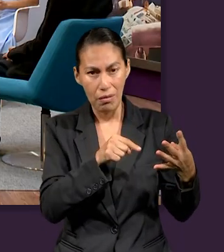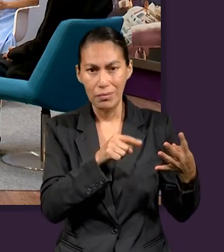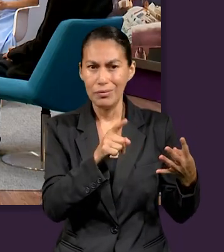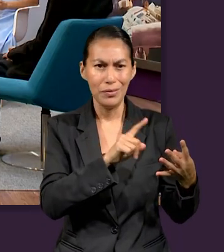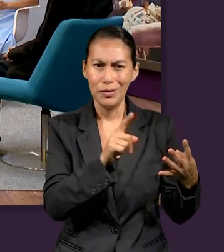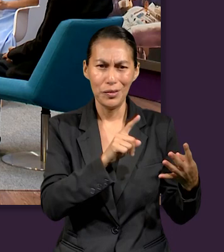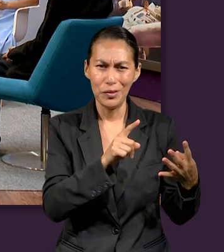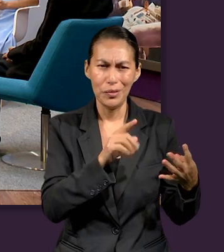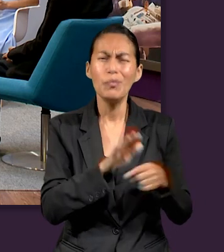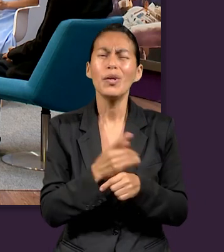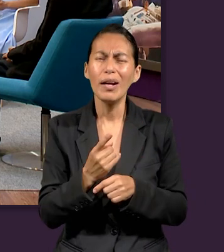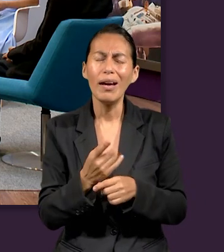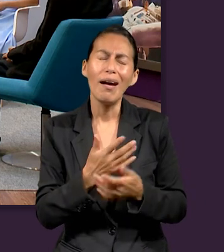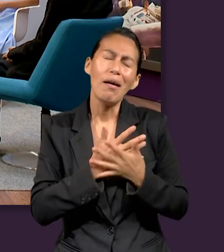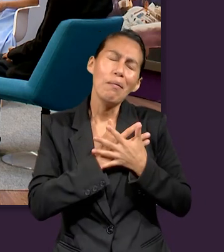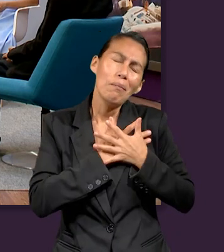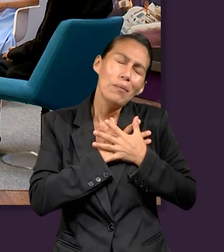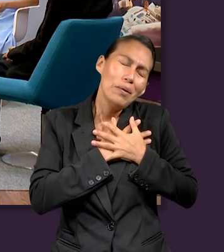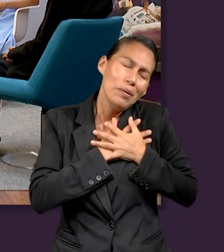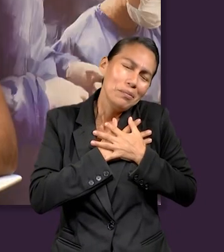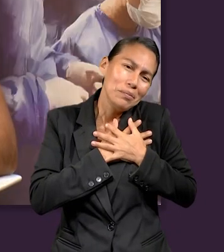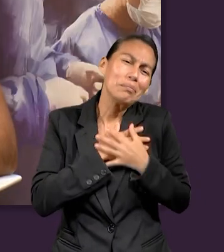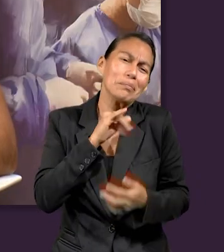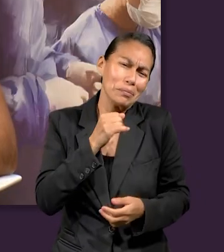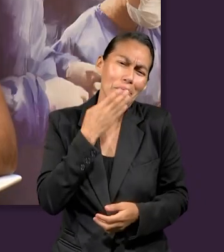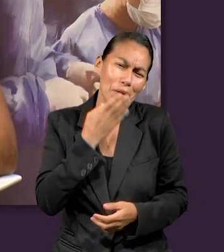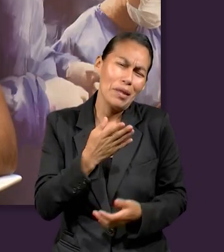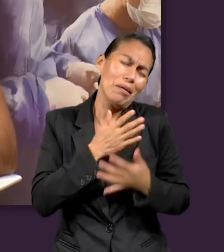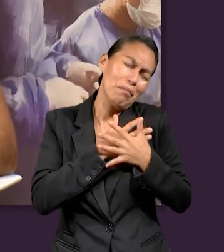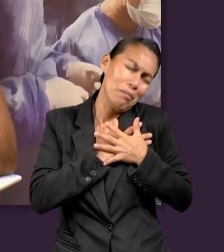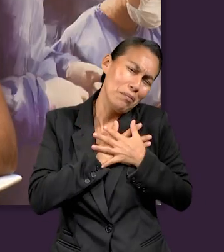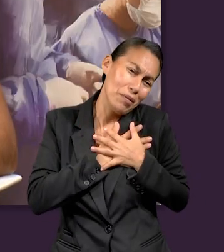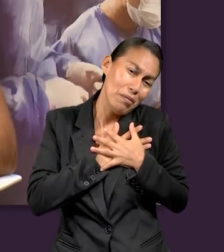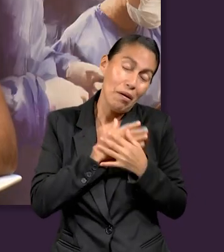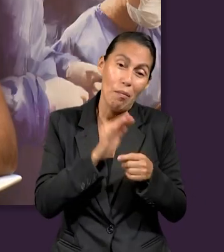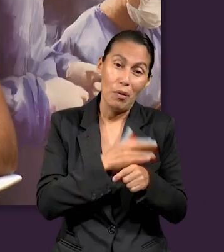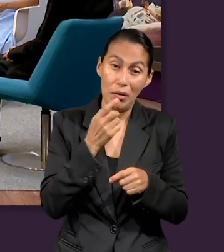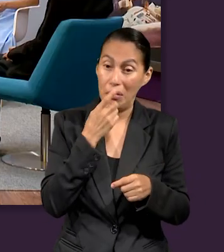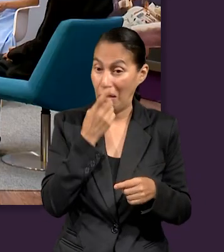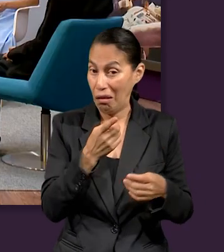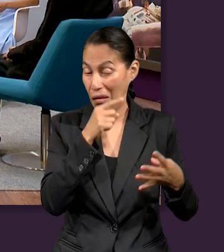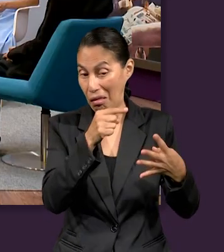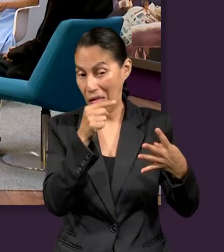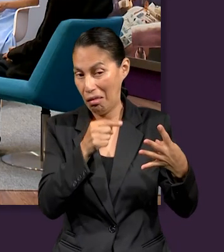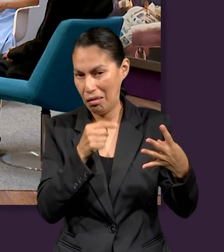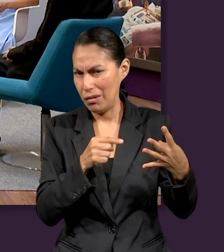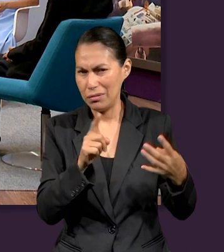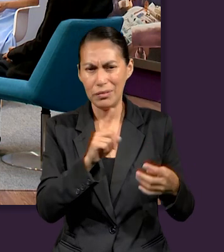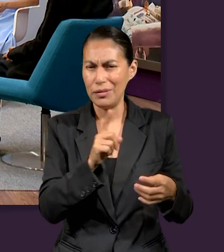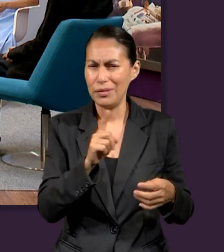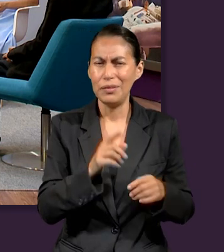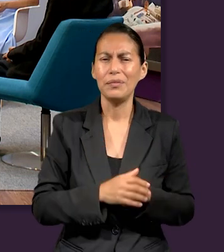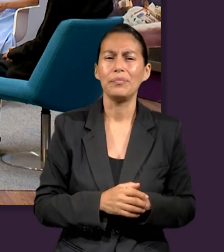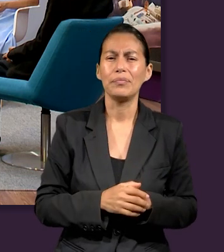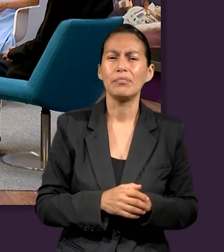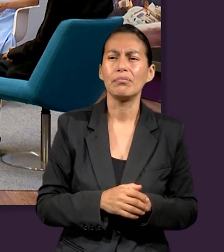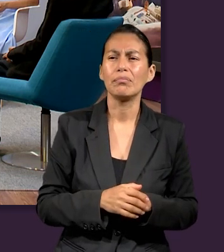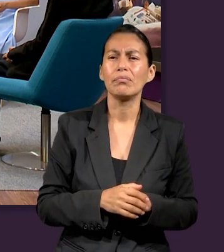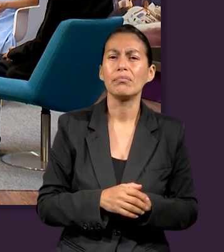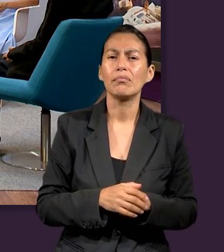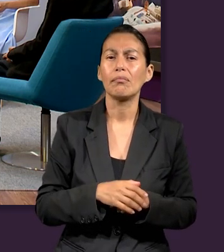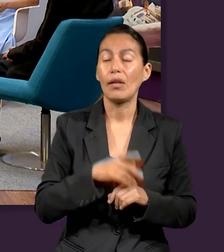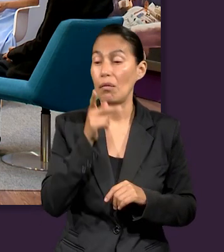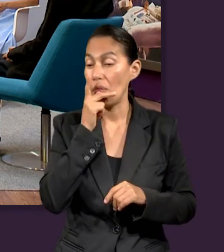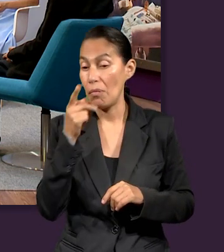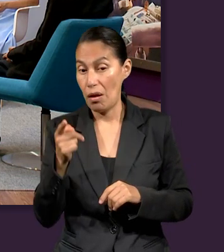¿Por qué lo amaba? ¿Por lo amaba? Muy bien. Porque lo amaba. Así que no le recordó el pasado. Simplemente lo acepta. ¿Y por qué